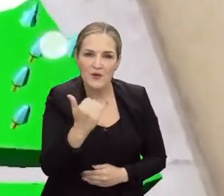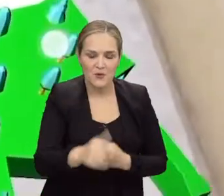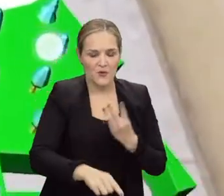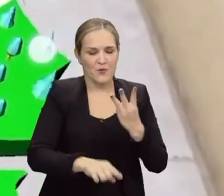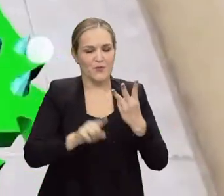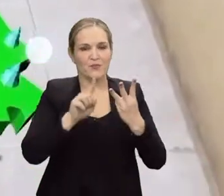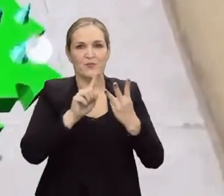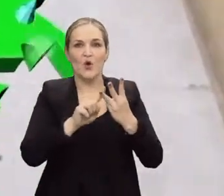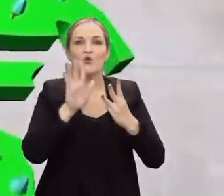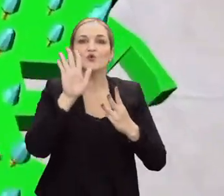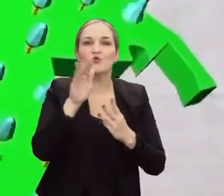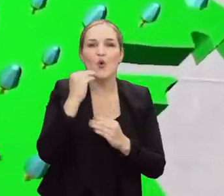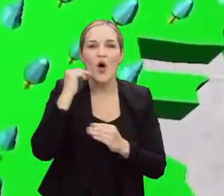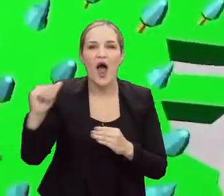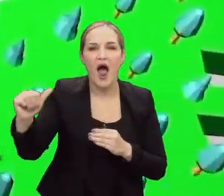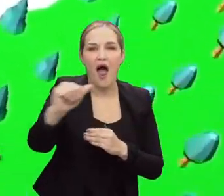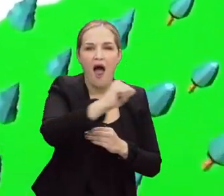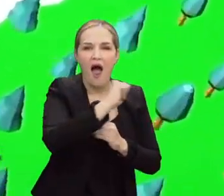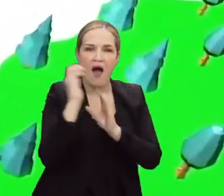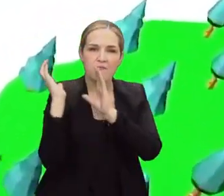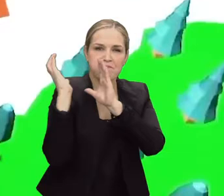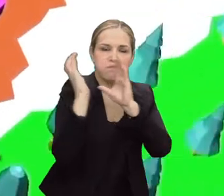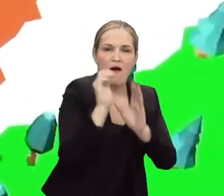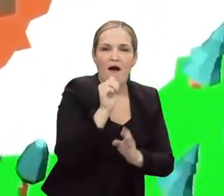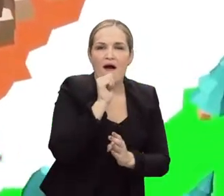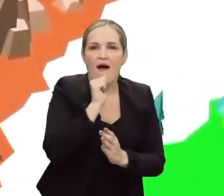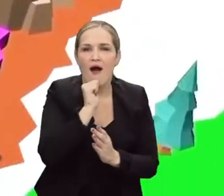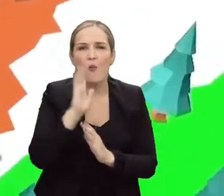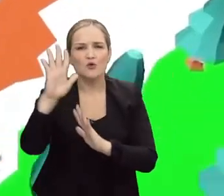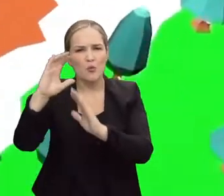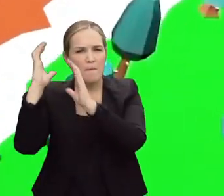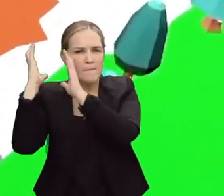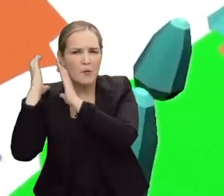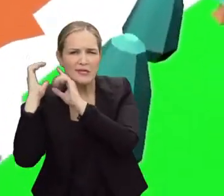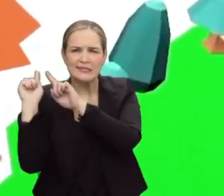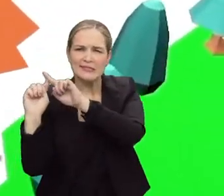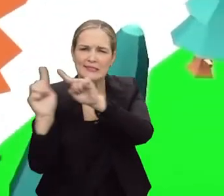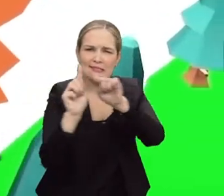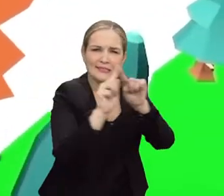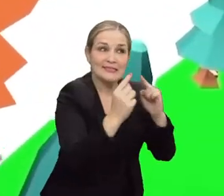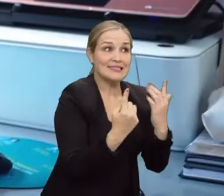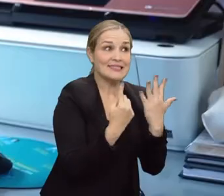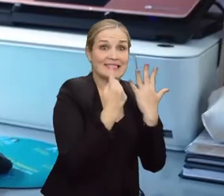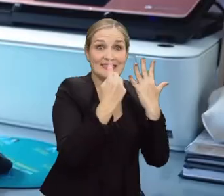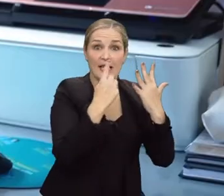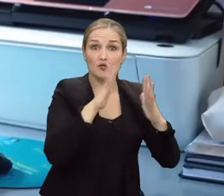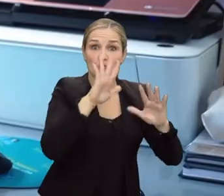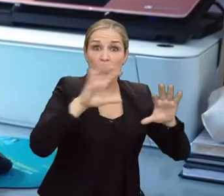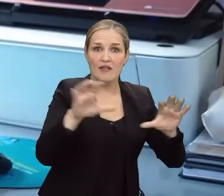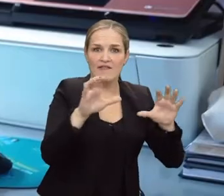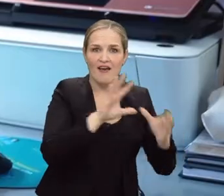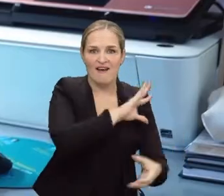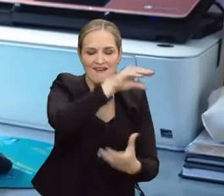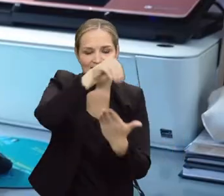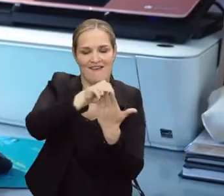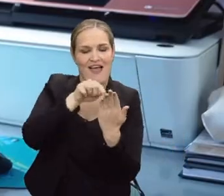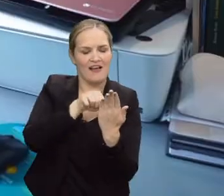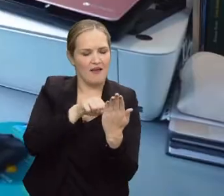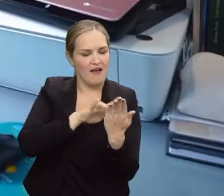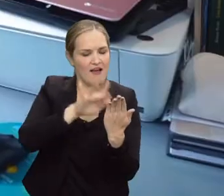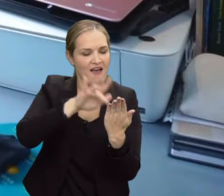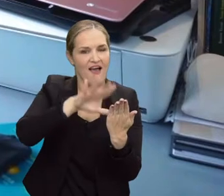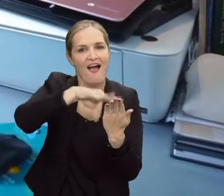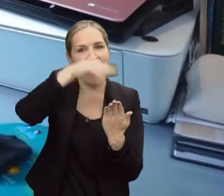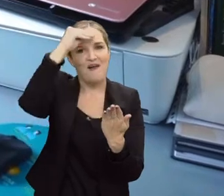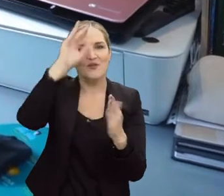ranchería de guayú lo que hace las ahumadoras y todas las procesiones de popayán bueno dentro de otros